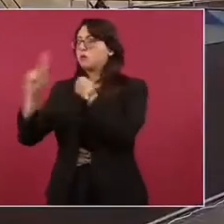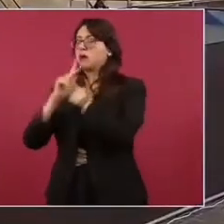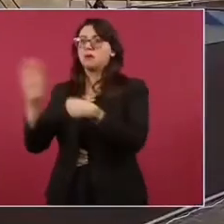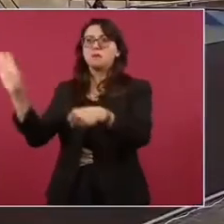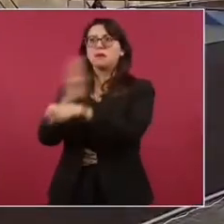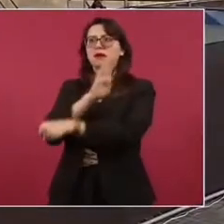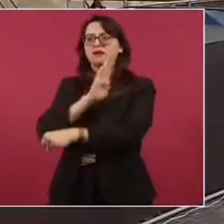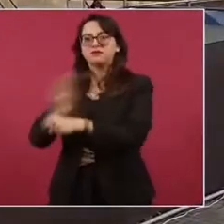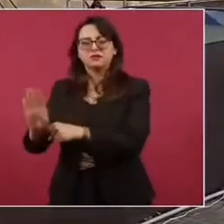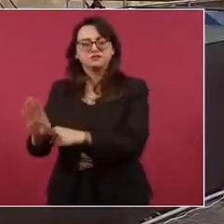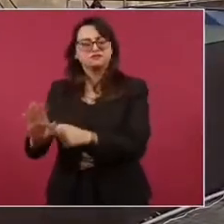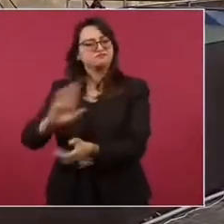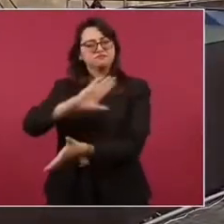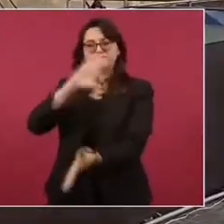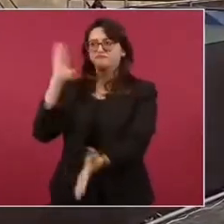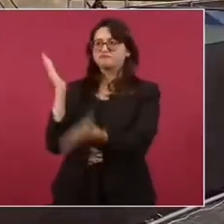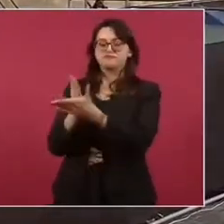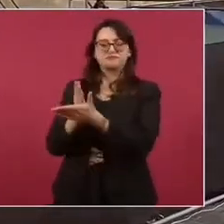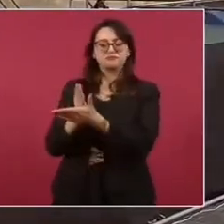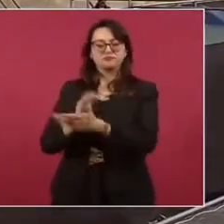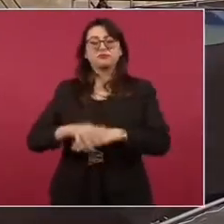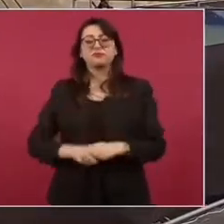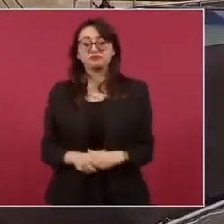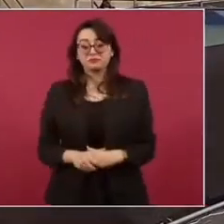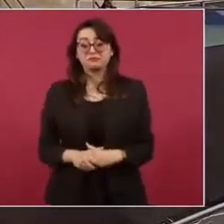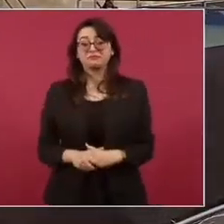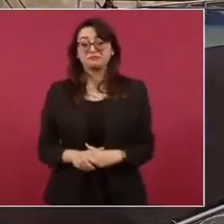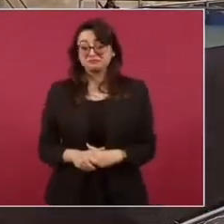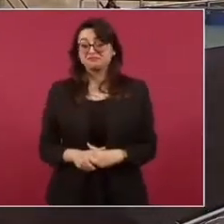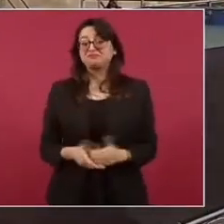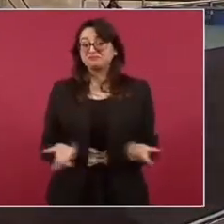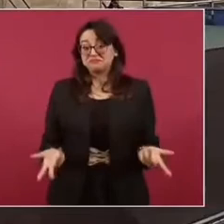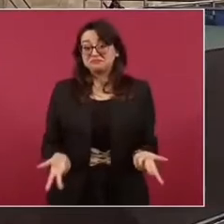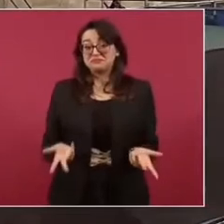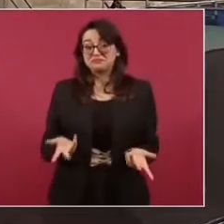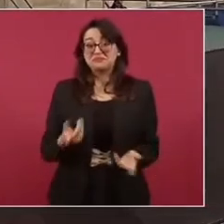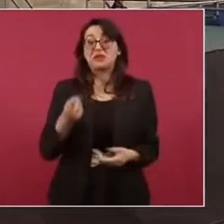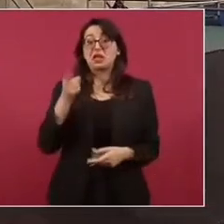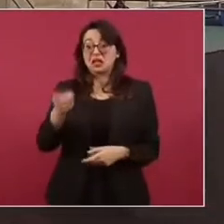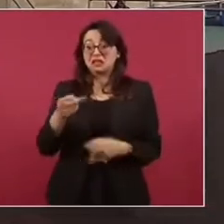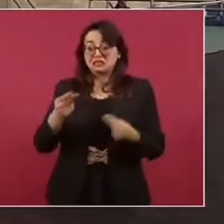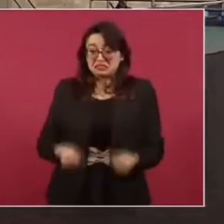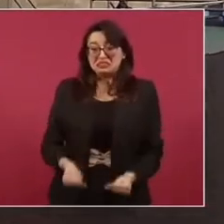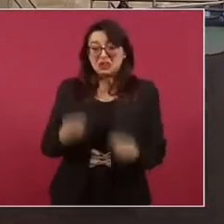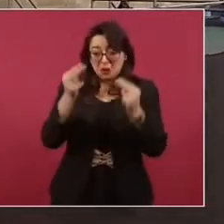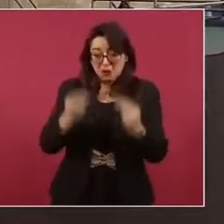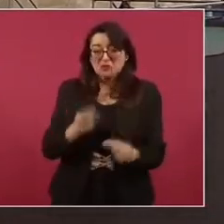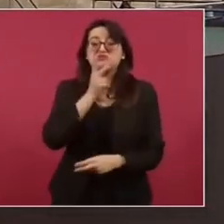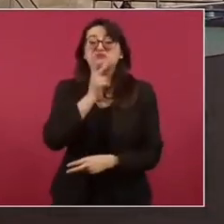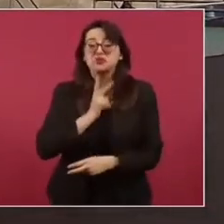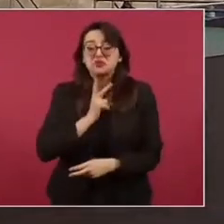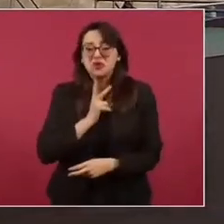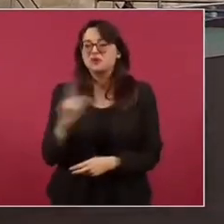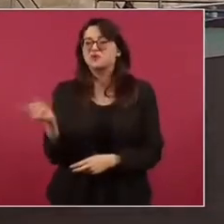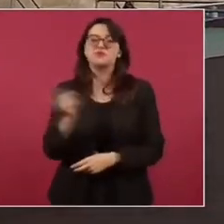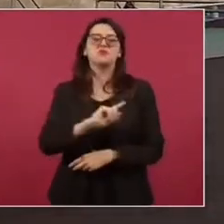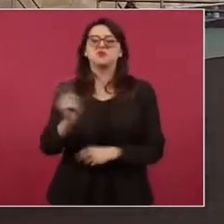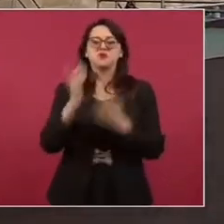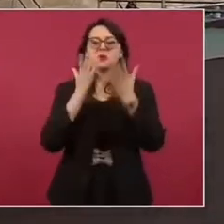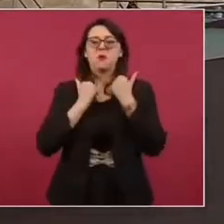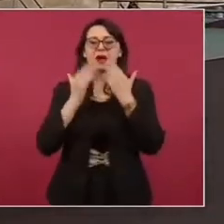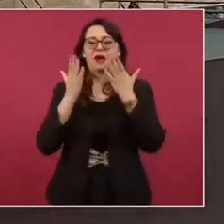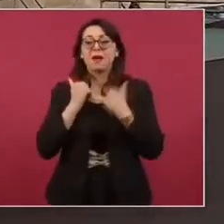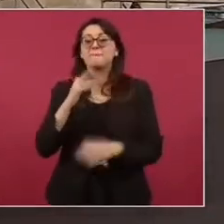Incluso, se llegó al extremo de decirnos que eso no era el negocio y que lo mejor era